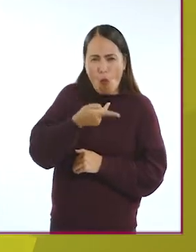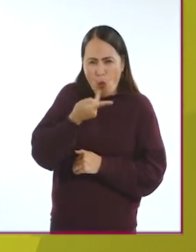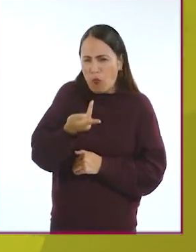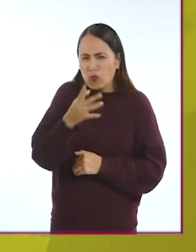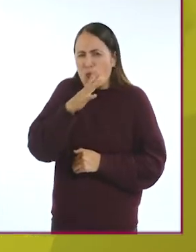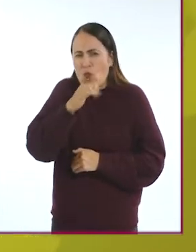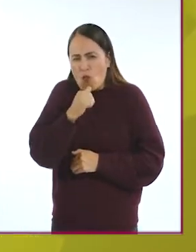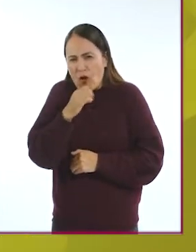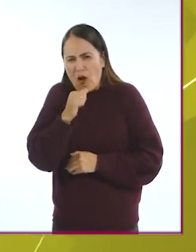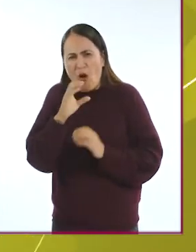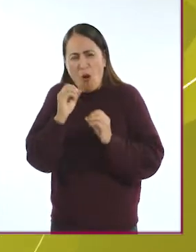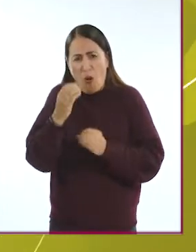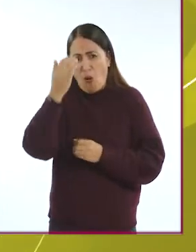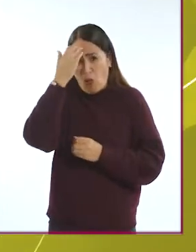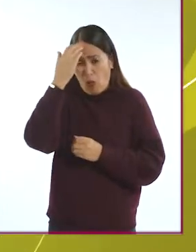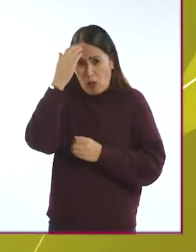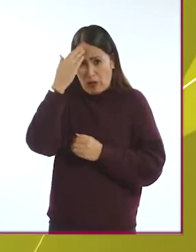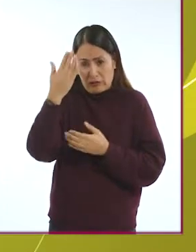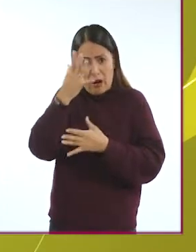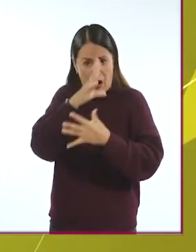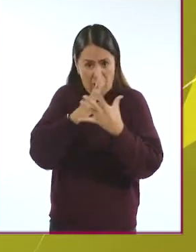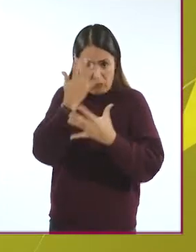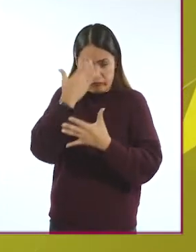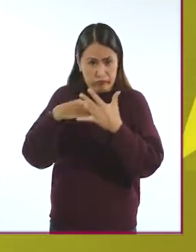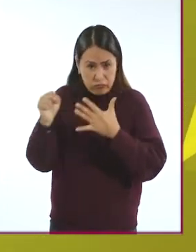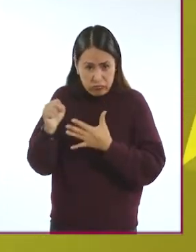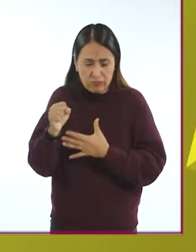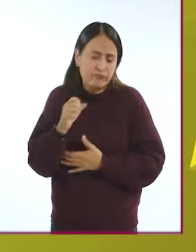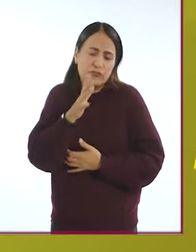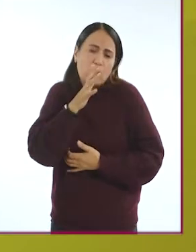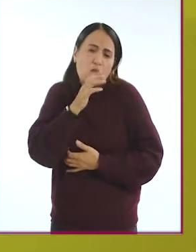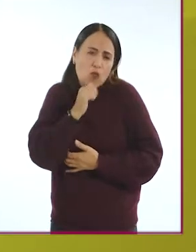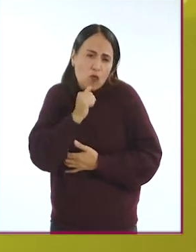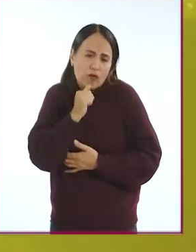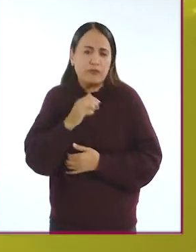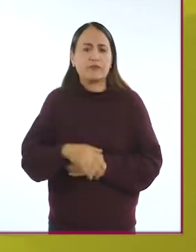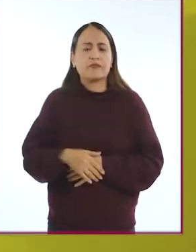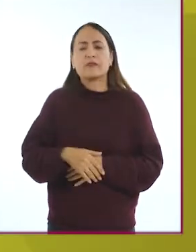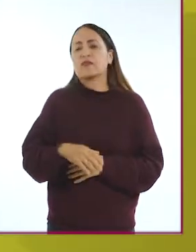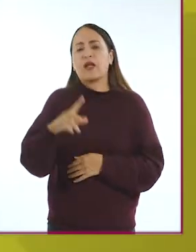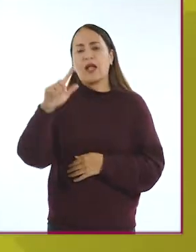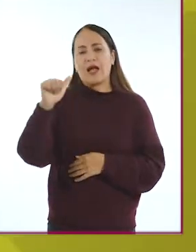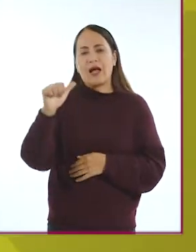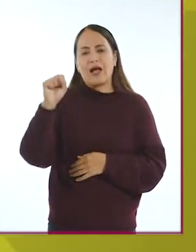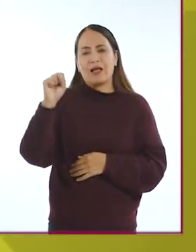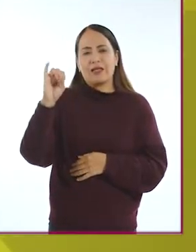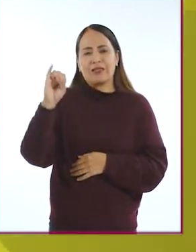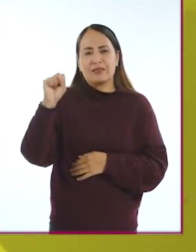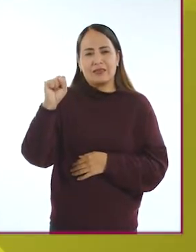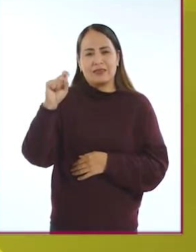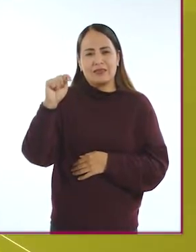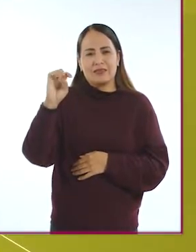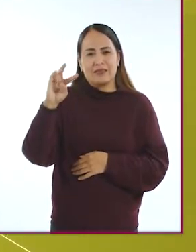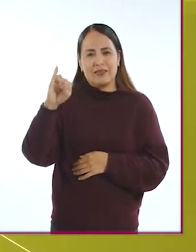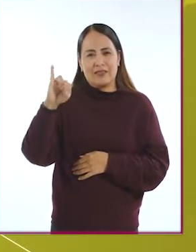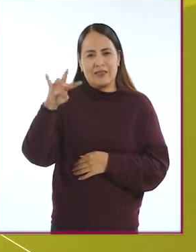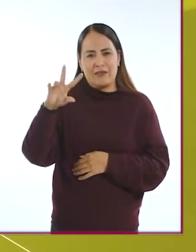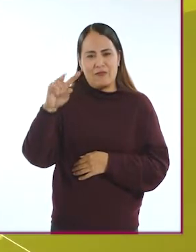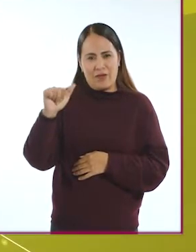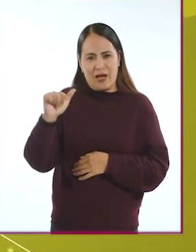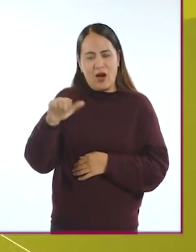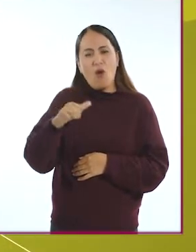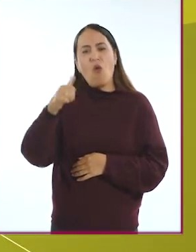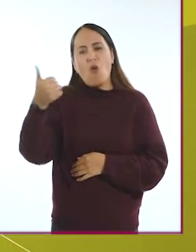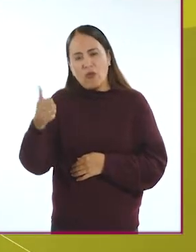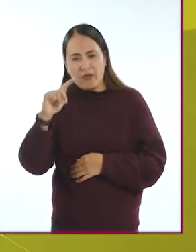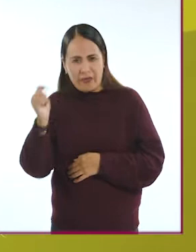inconvenientes para asimilar el conocimiento. También se le considera tecnología asistiva a todos los recursos diseñados con